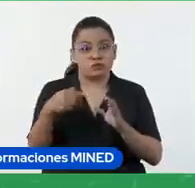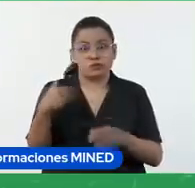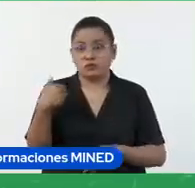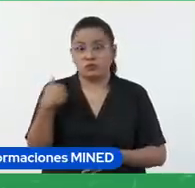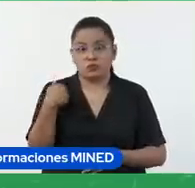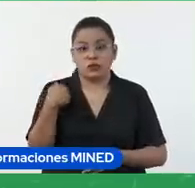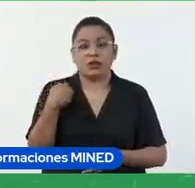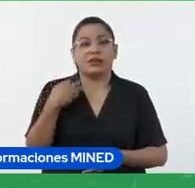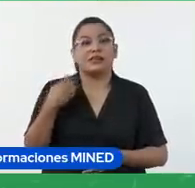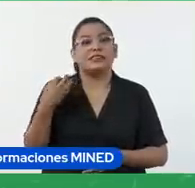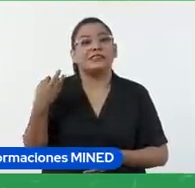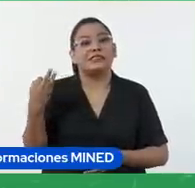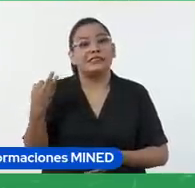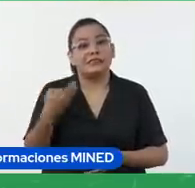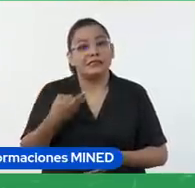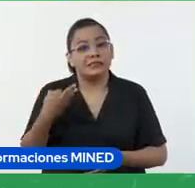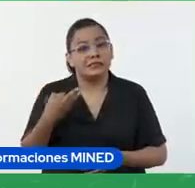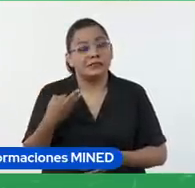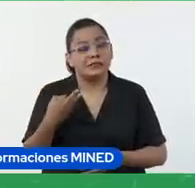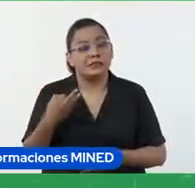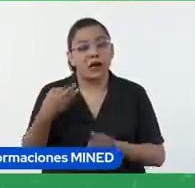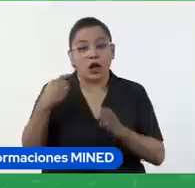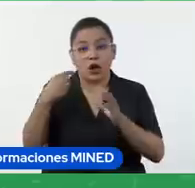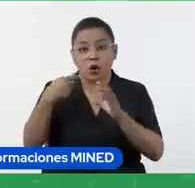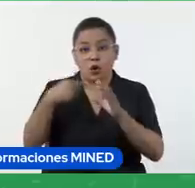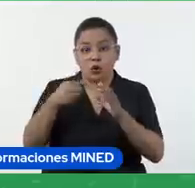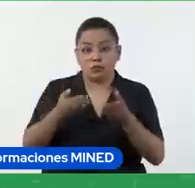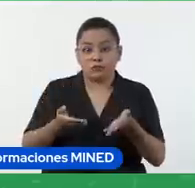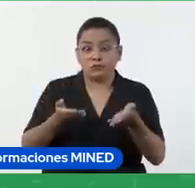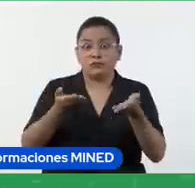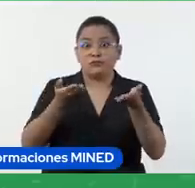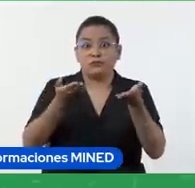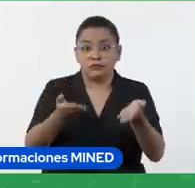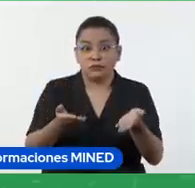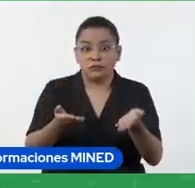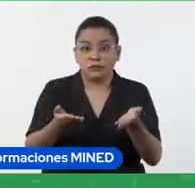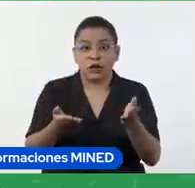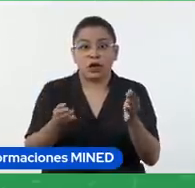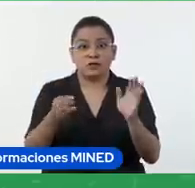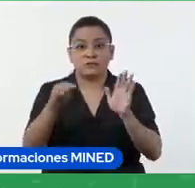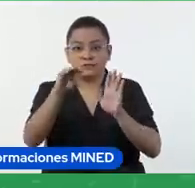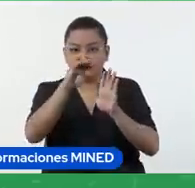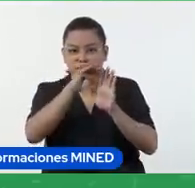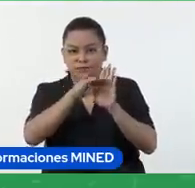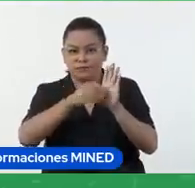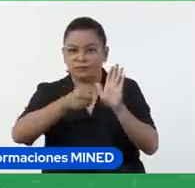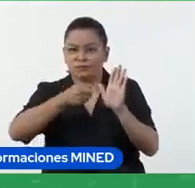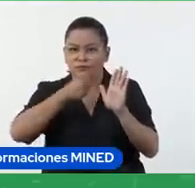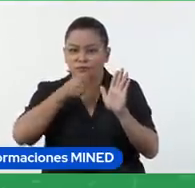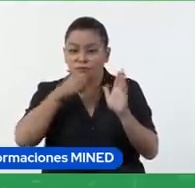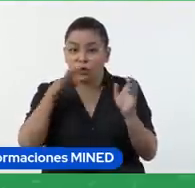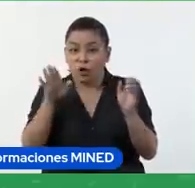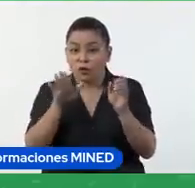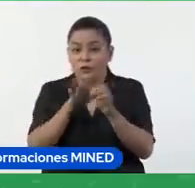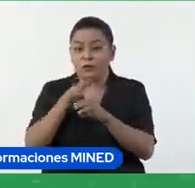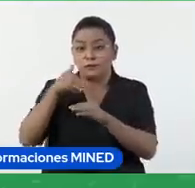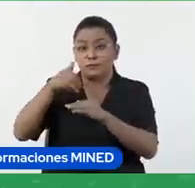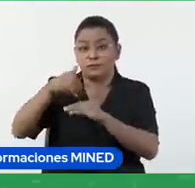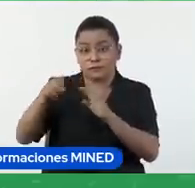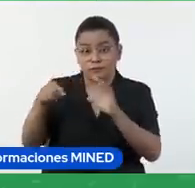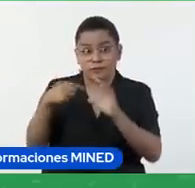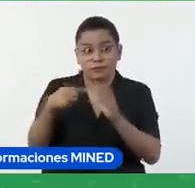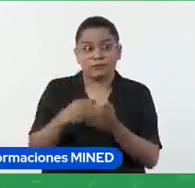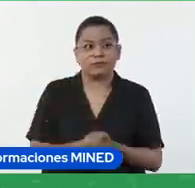escribirlos al correo de soporte y brindar los datos que aquí aparecen. El nombre, el sector educativo que es privado,